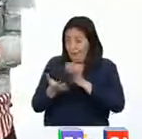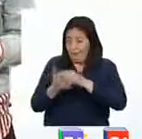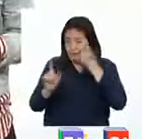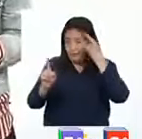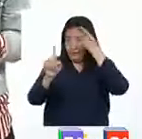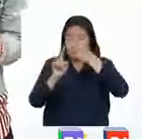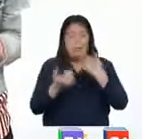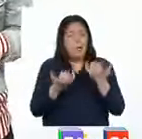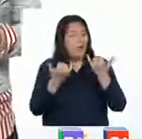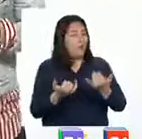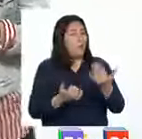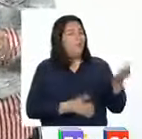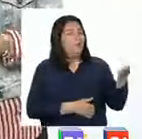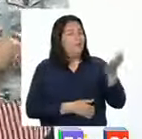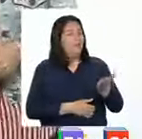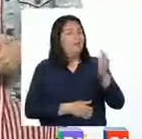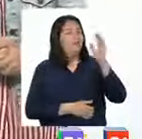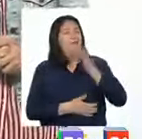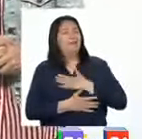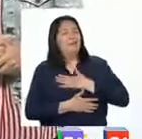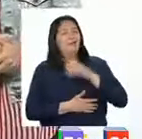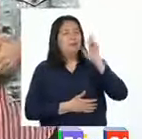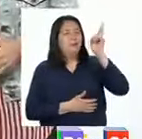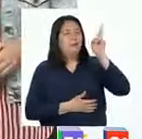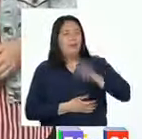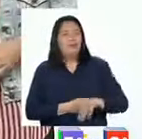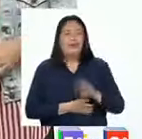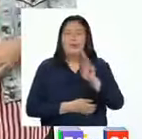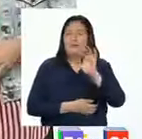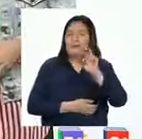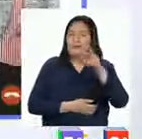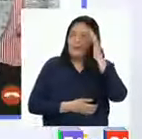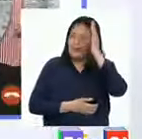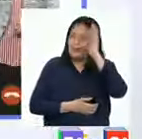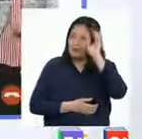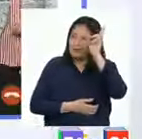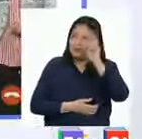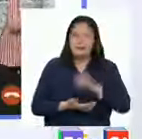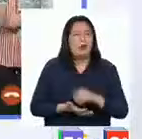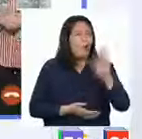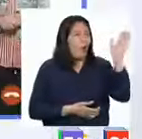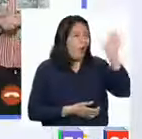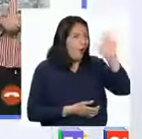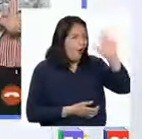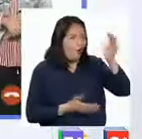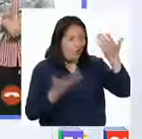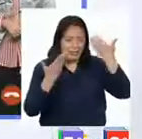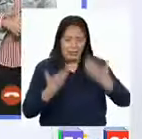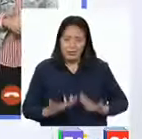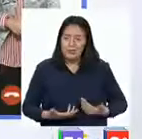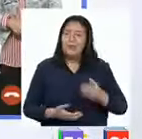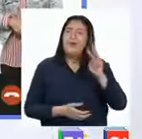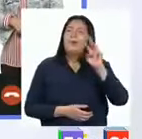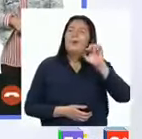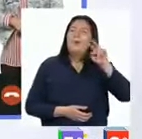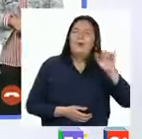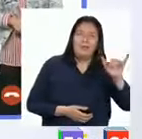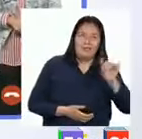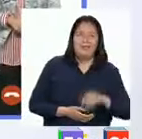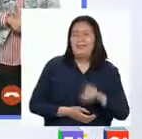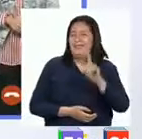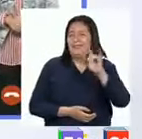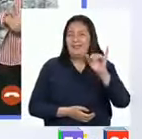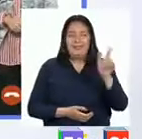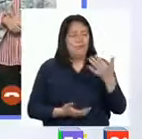reto, hoy contamos con la presencia de nuestra querida profesora Winnie. ¡Hola, profesora! ¡Hola, hola! Soy la profesora Winnie Díaz y